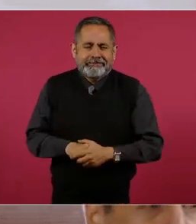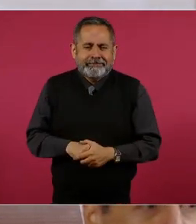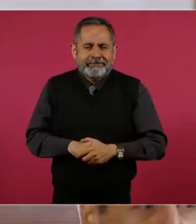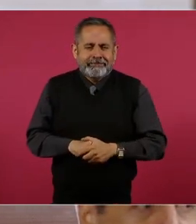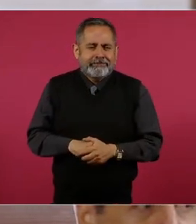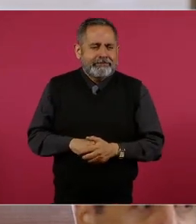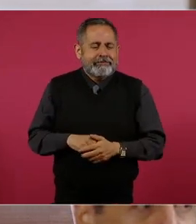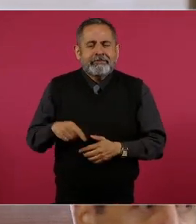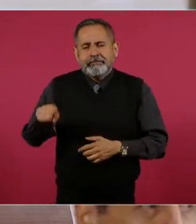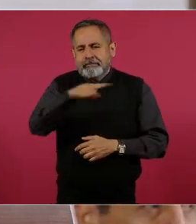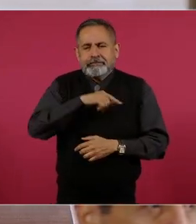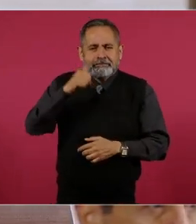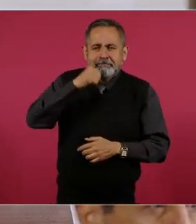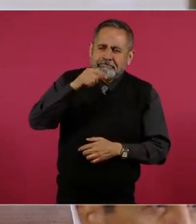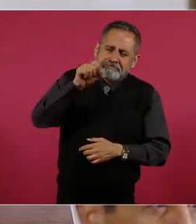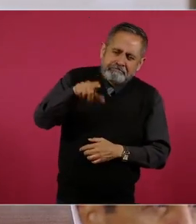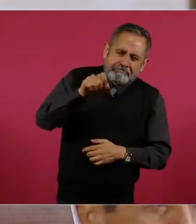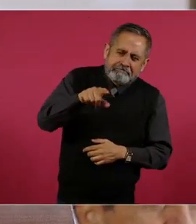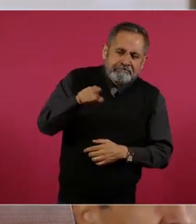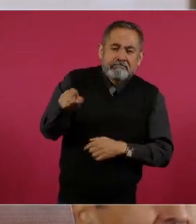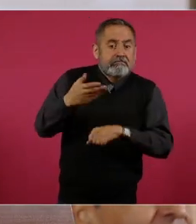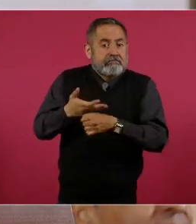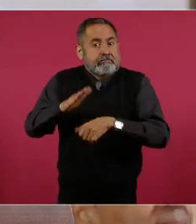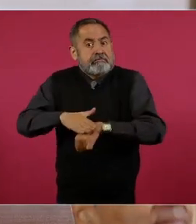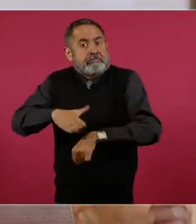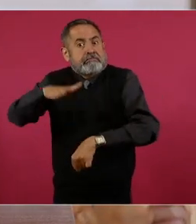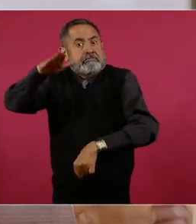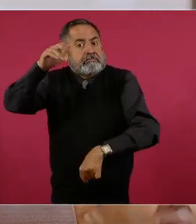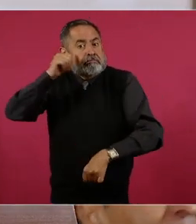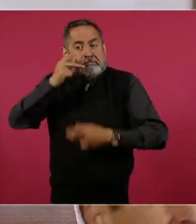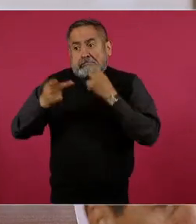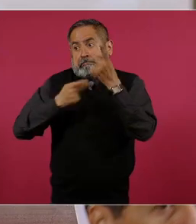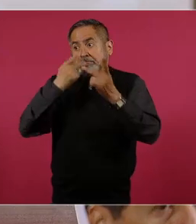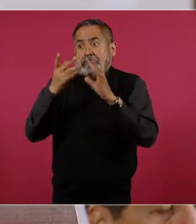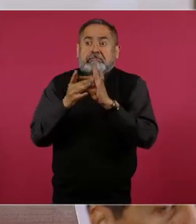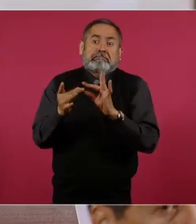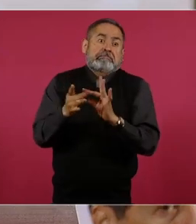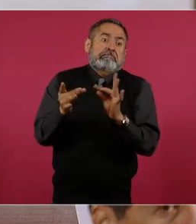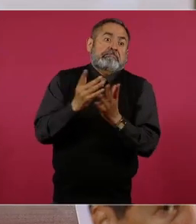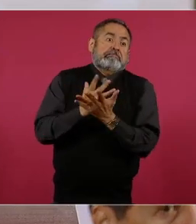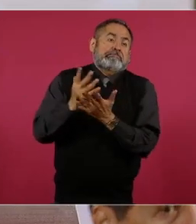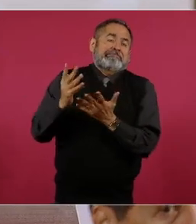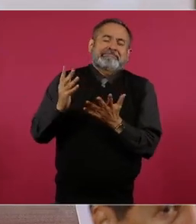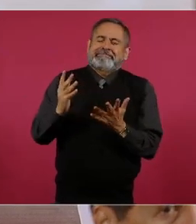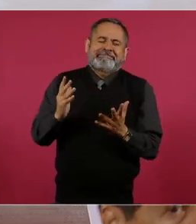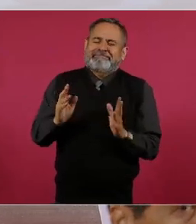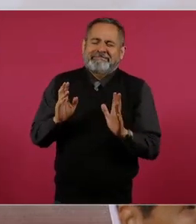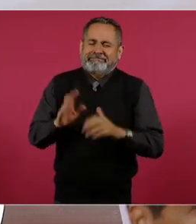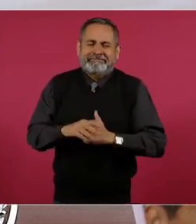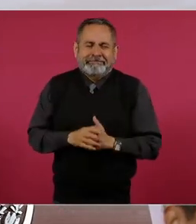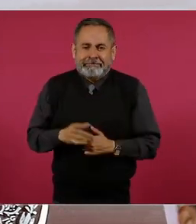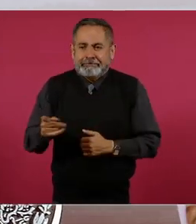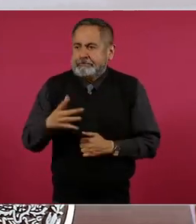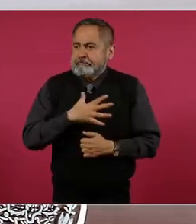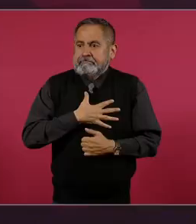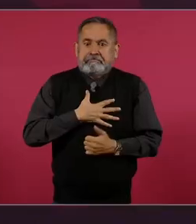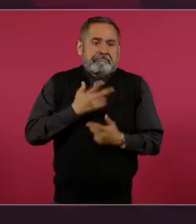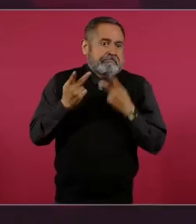costumbre, hay mucha pasión.